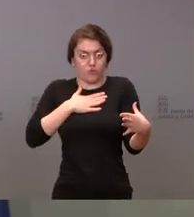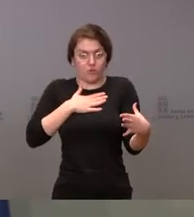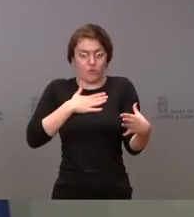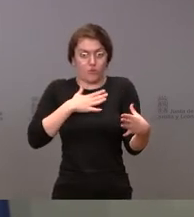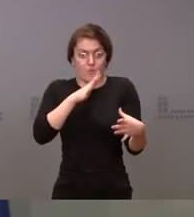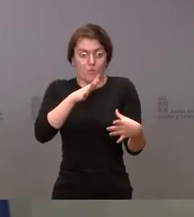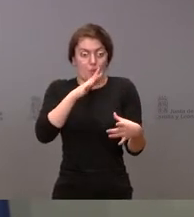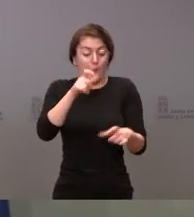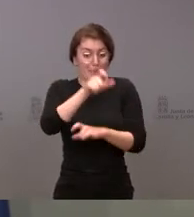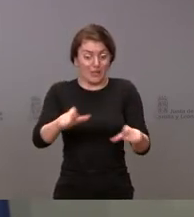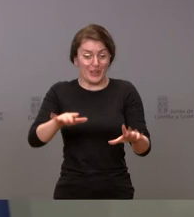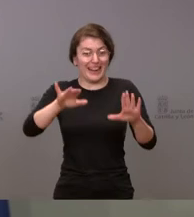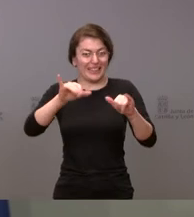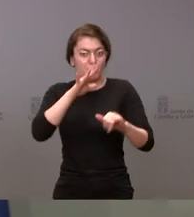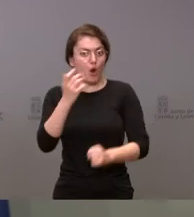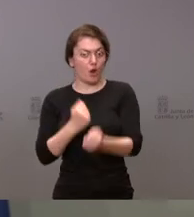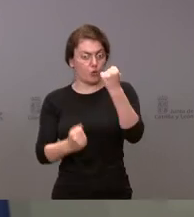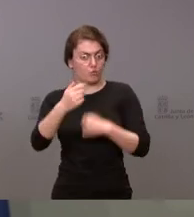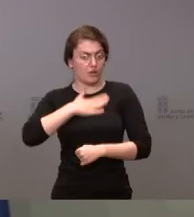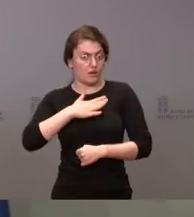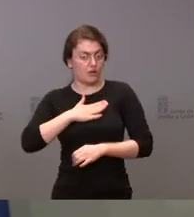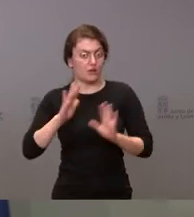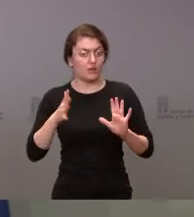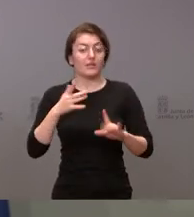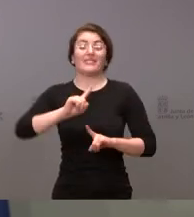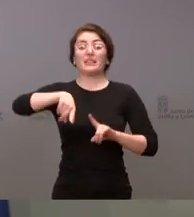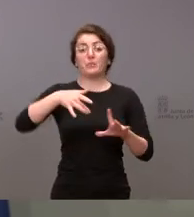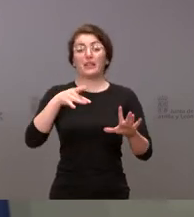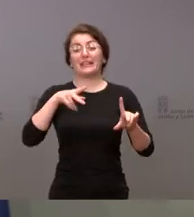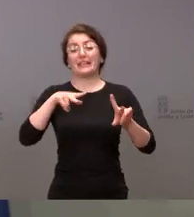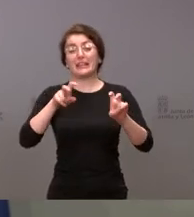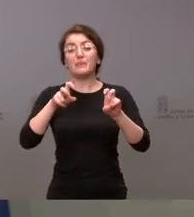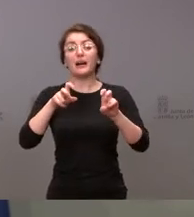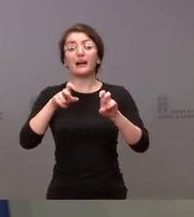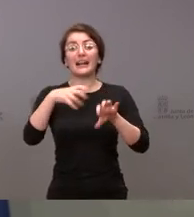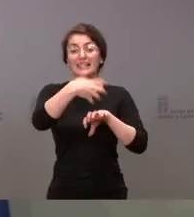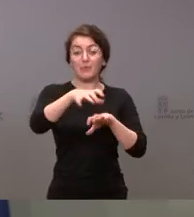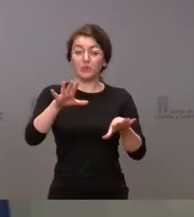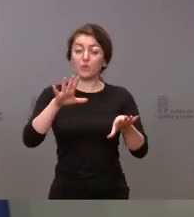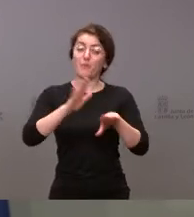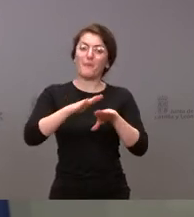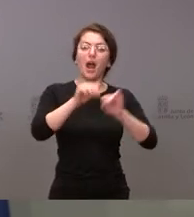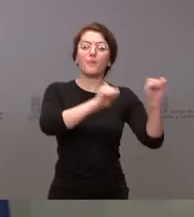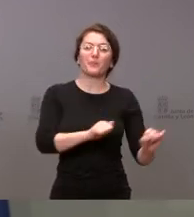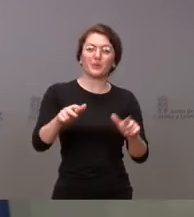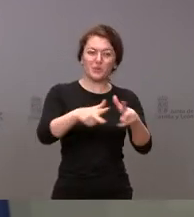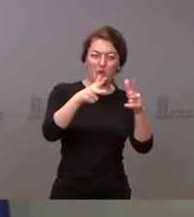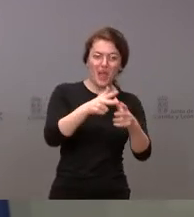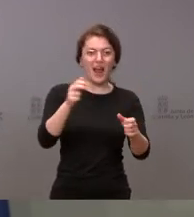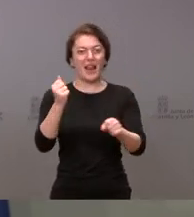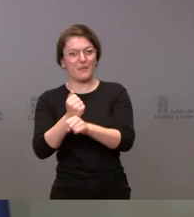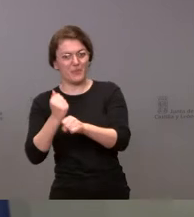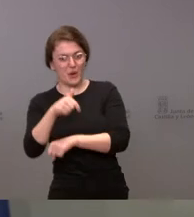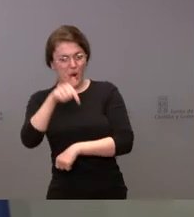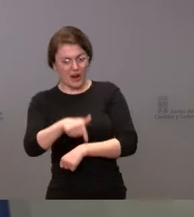términos de población. Y luego ha habido algunos repartos en materia de protección social, en materia de empleo, donde a nuestra comunidad autónoma